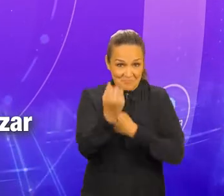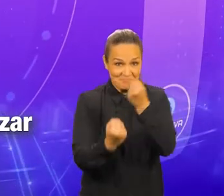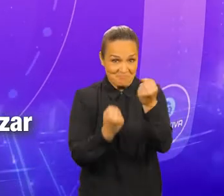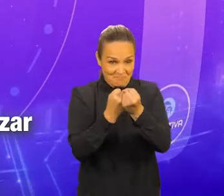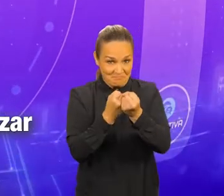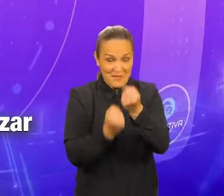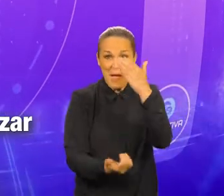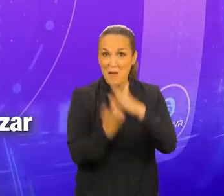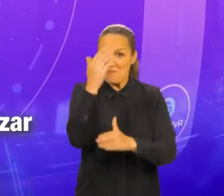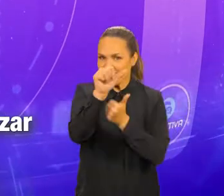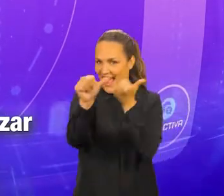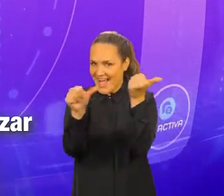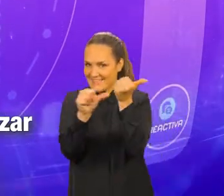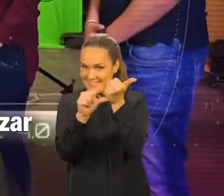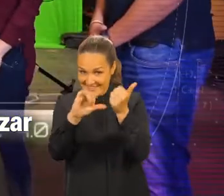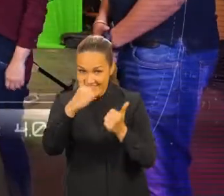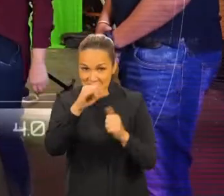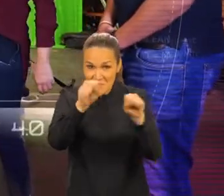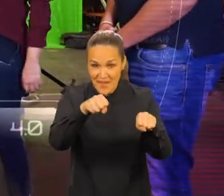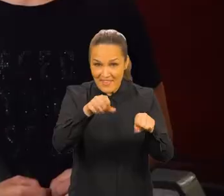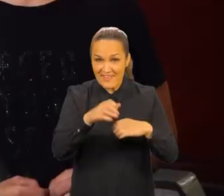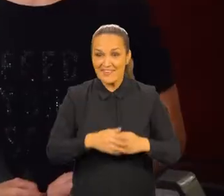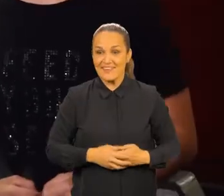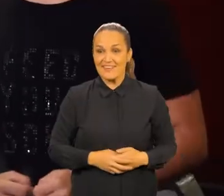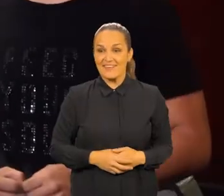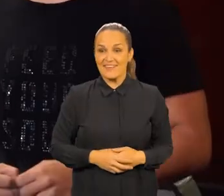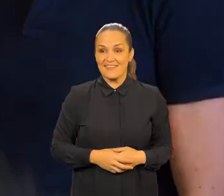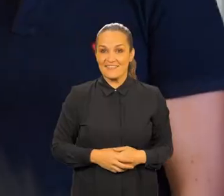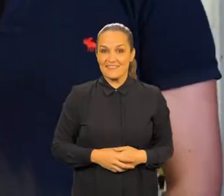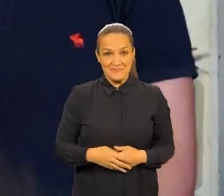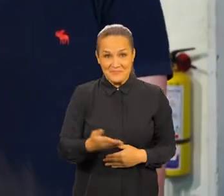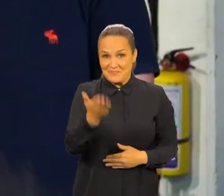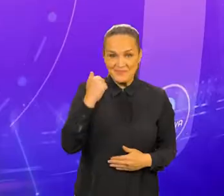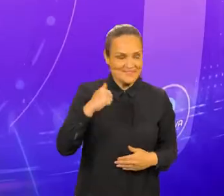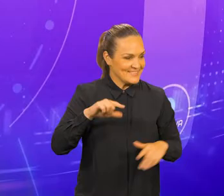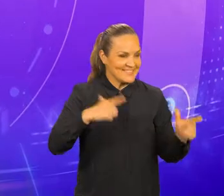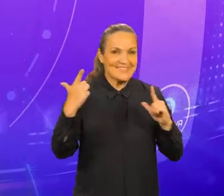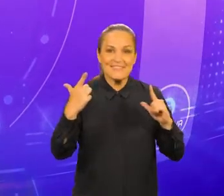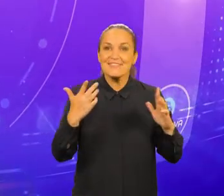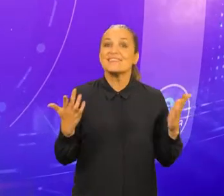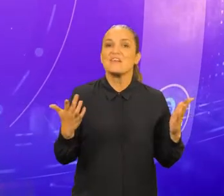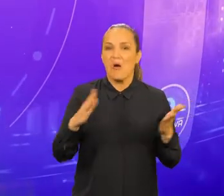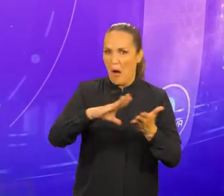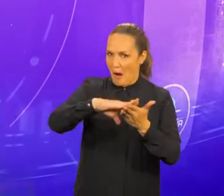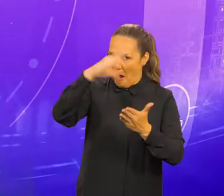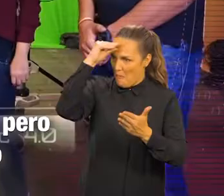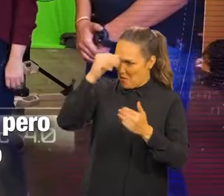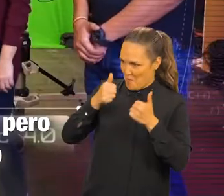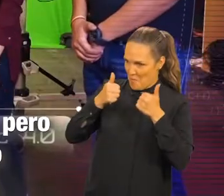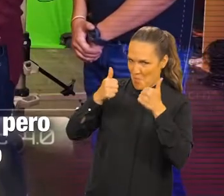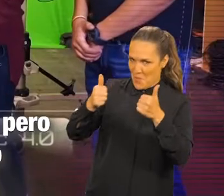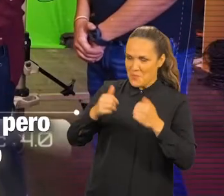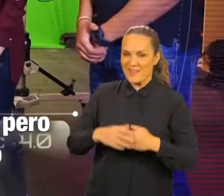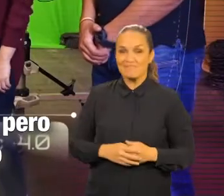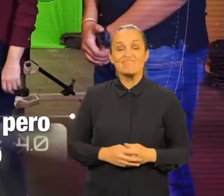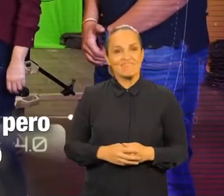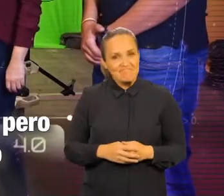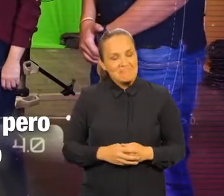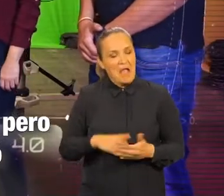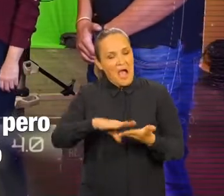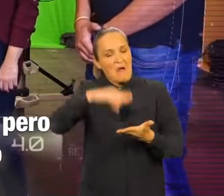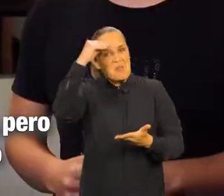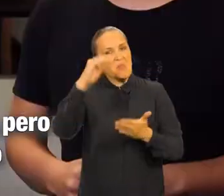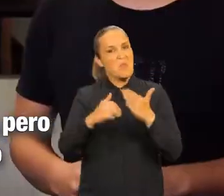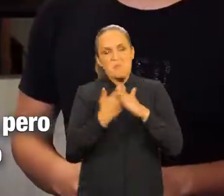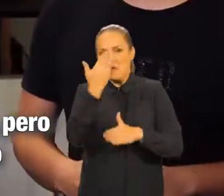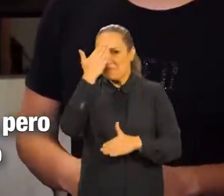empezar a ser el asistente de dirección? Sí, vamos. Aprendes muy rápido. Todos los días se aprende algo